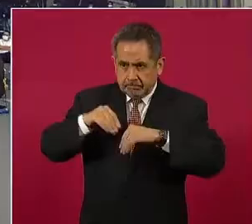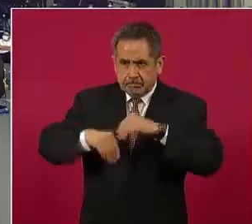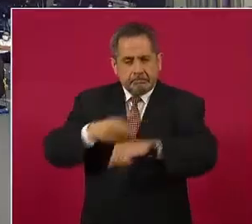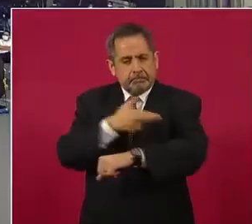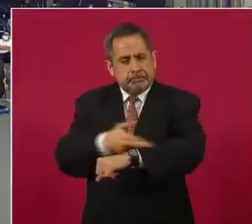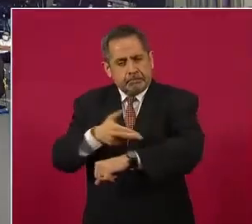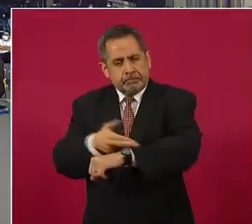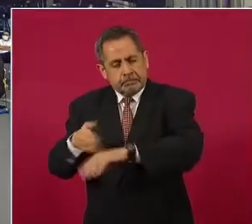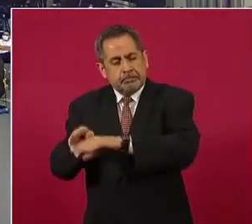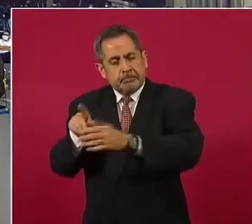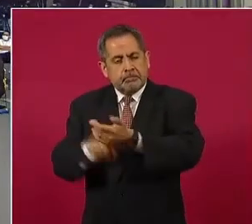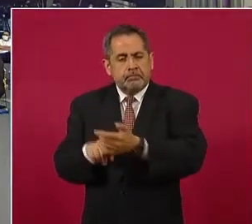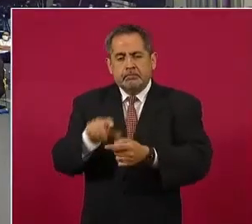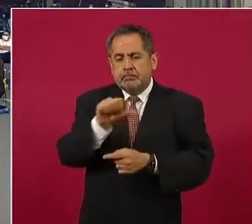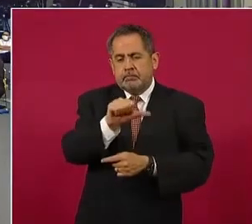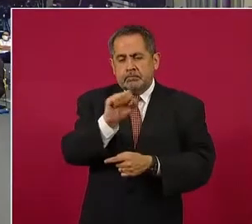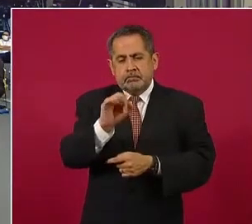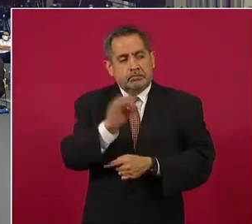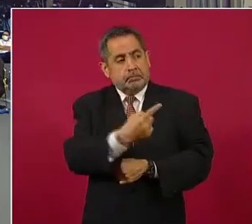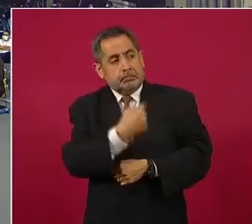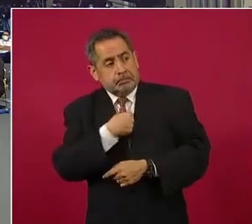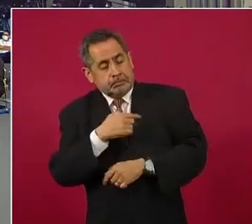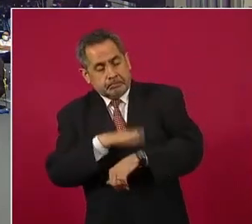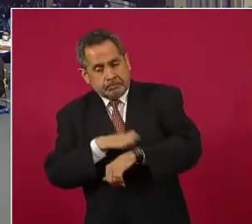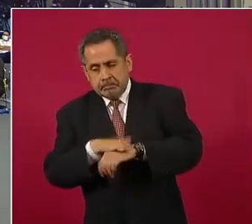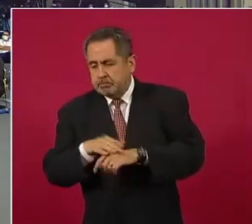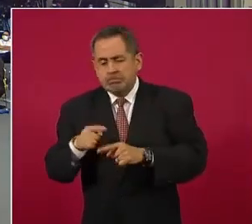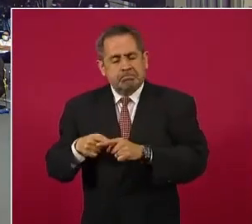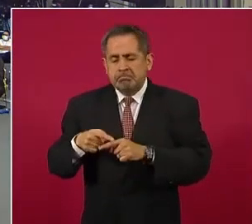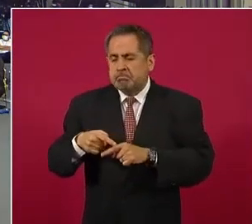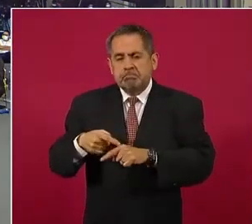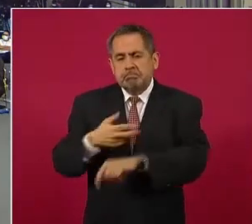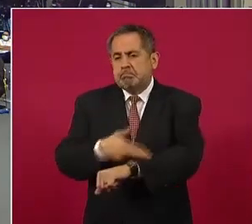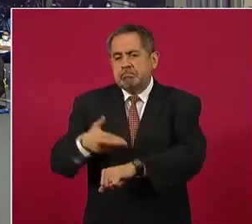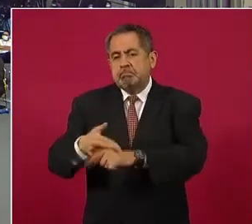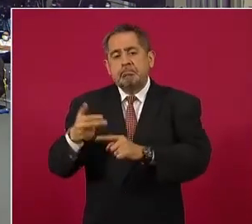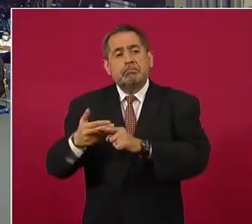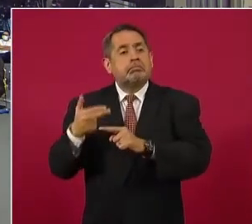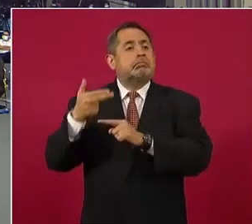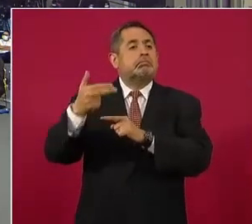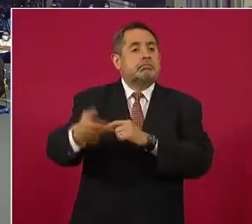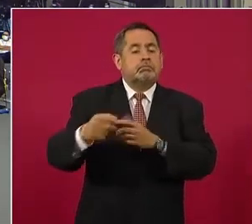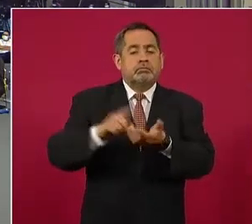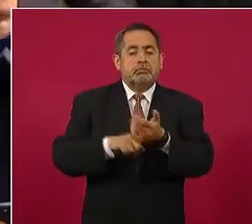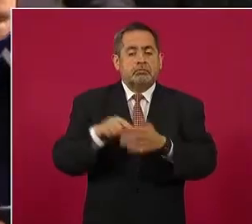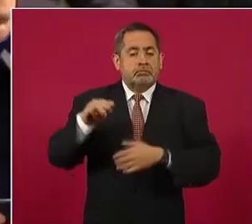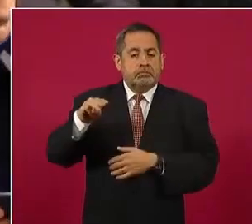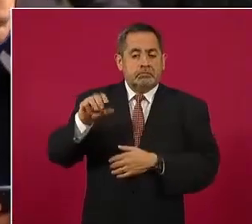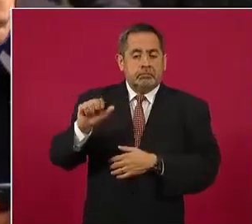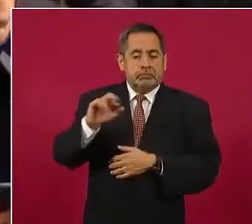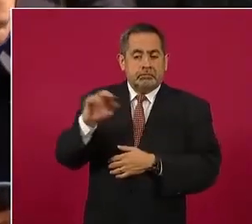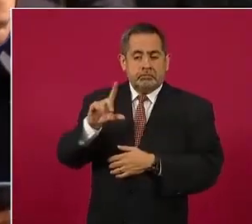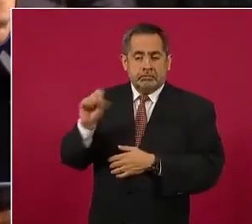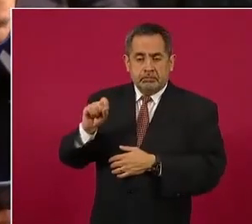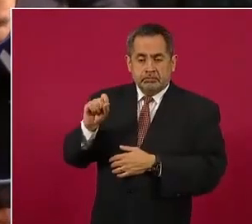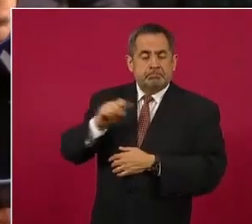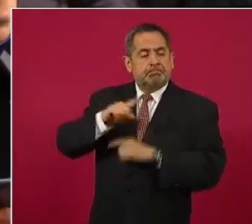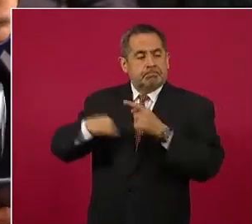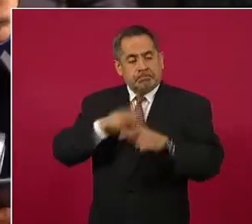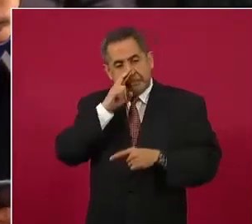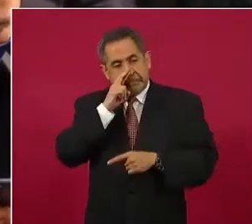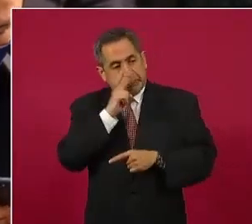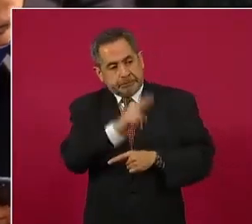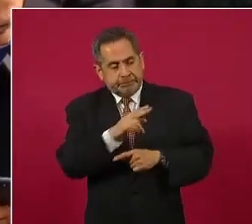de la Auditoría Superior de la Federación, pero que sería hasta marzo cuando ellos tuvieran una respuesta. Sabemos que